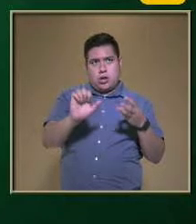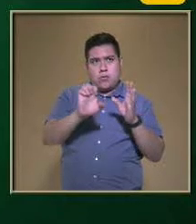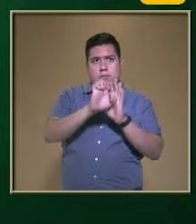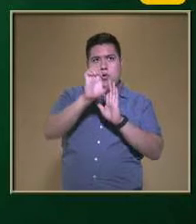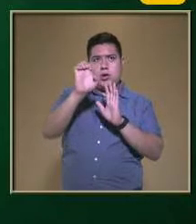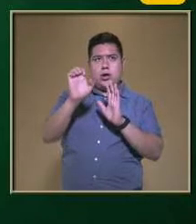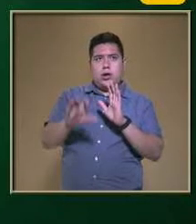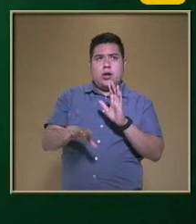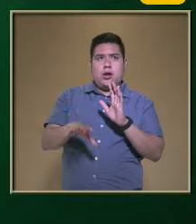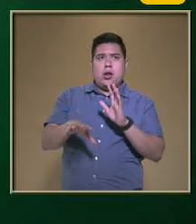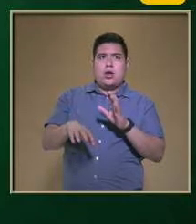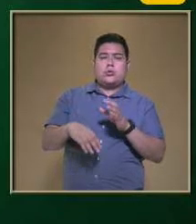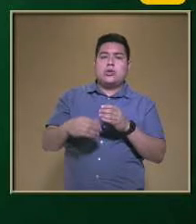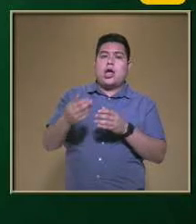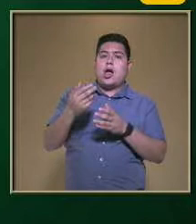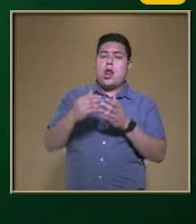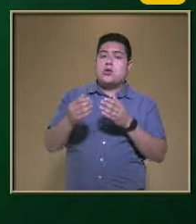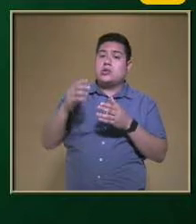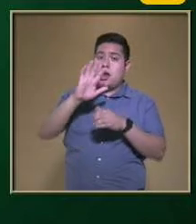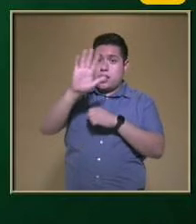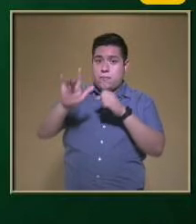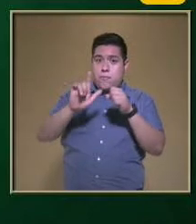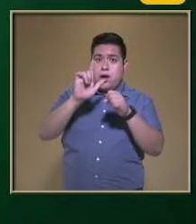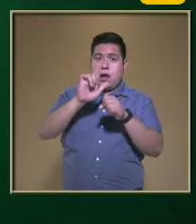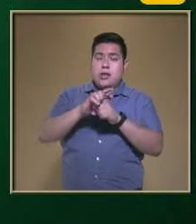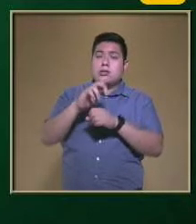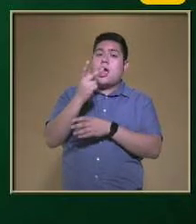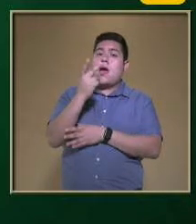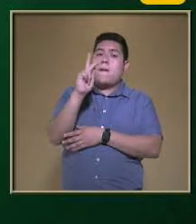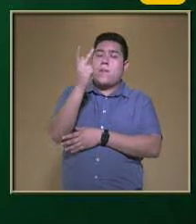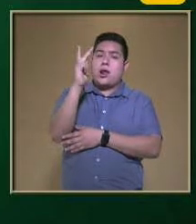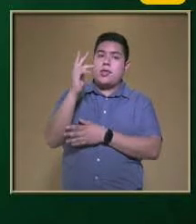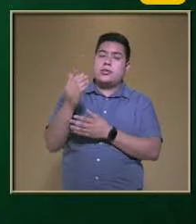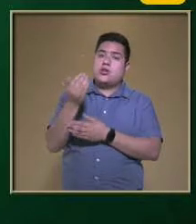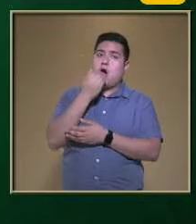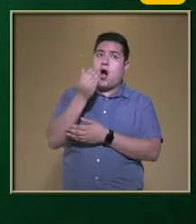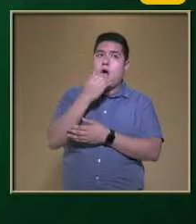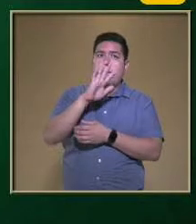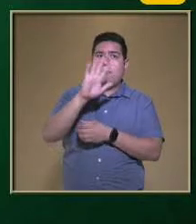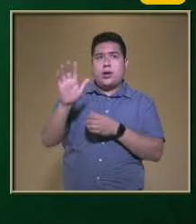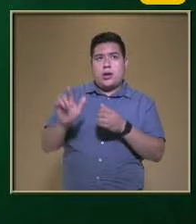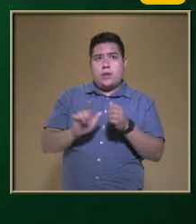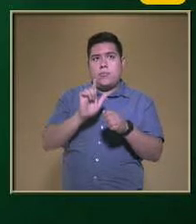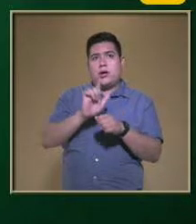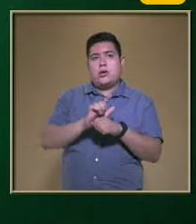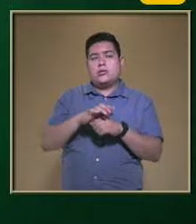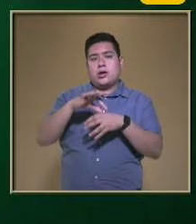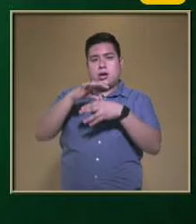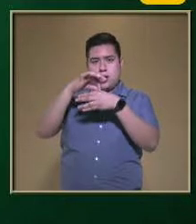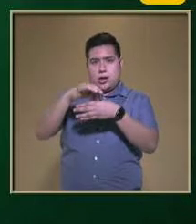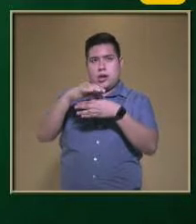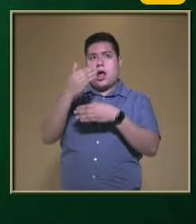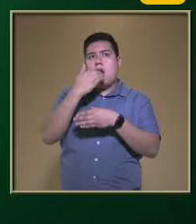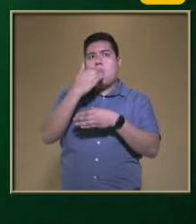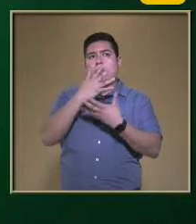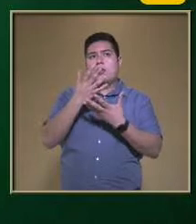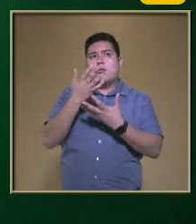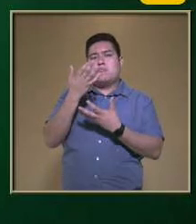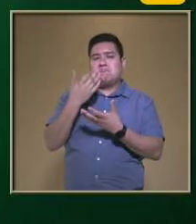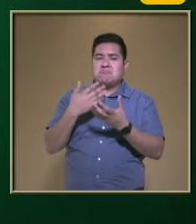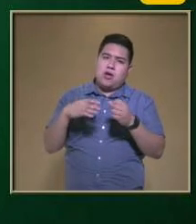herbívoros Los carnívoros Y los omnívoros Aquí tenemos Un ejemplo De un omnívoro Como lo es Una gallina Un pavo También